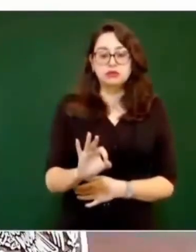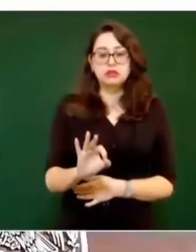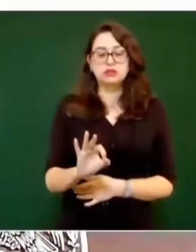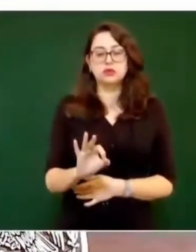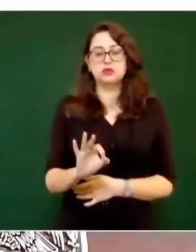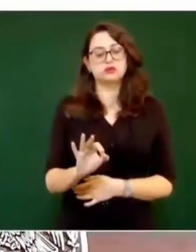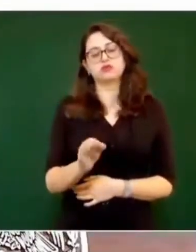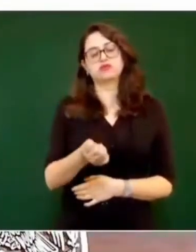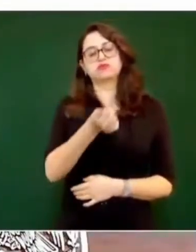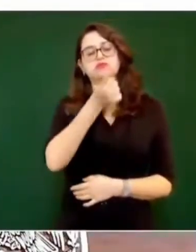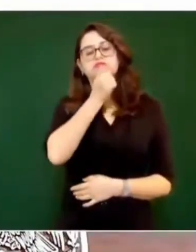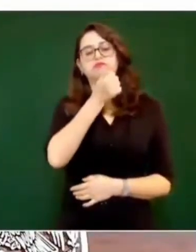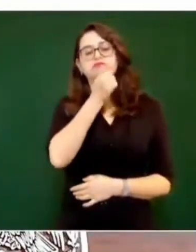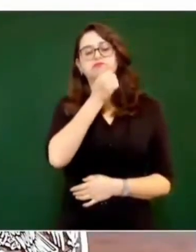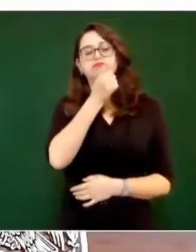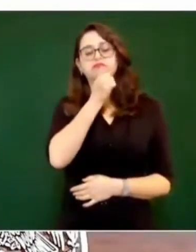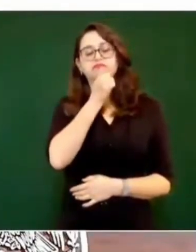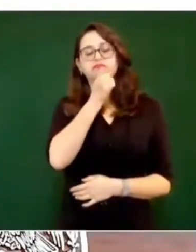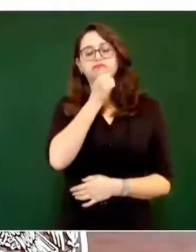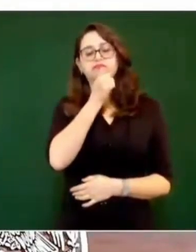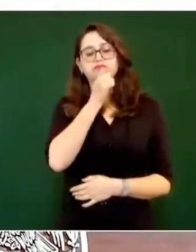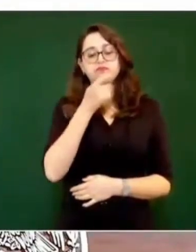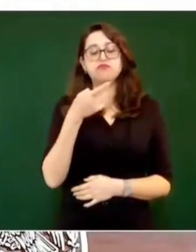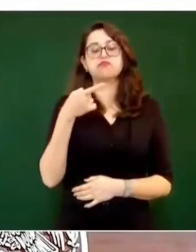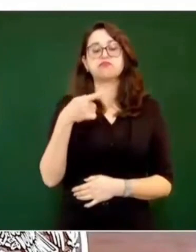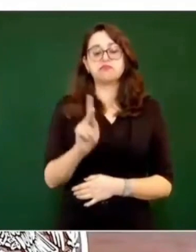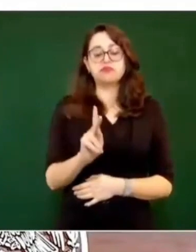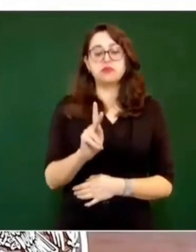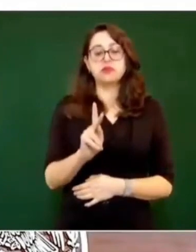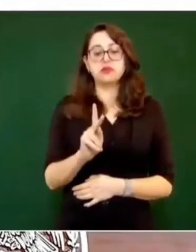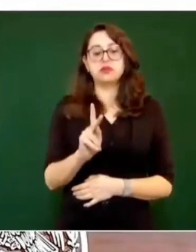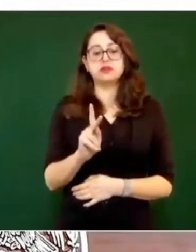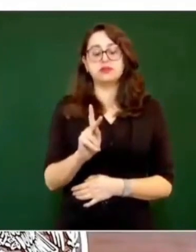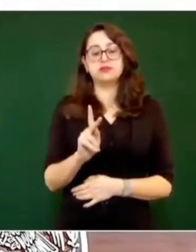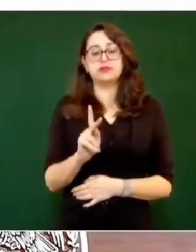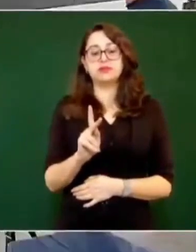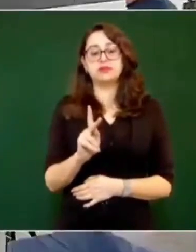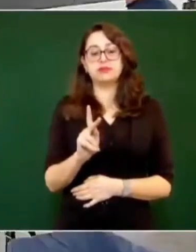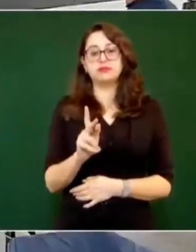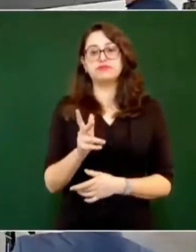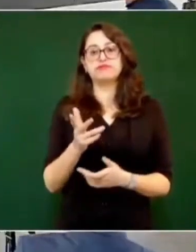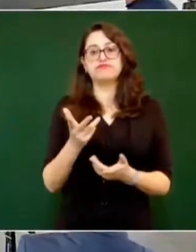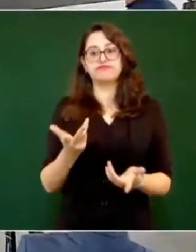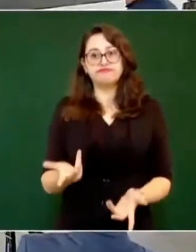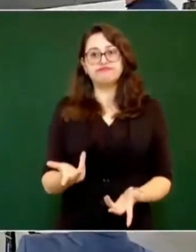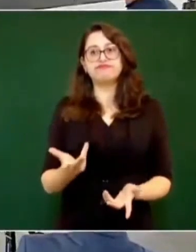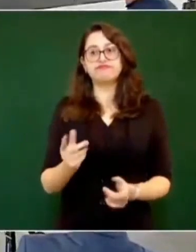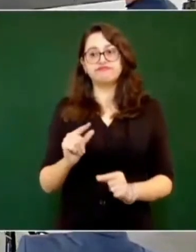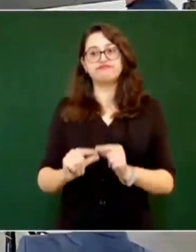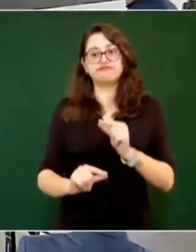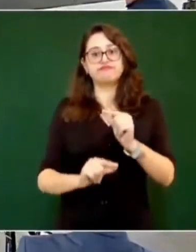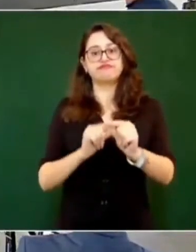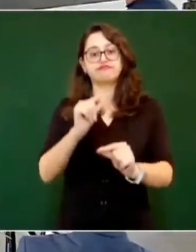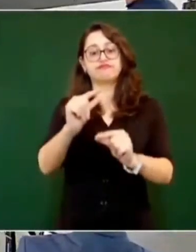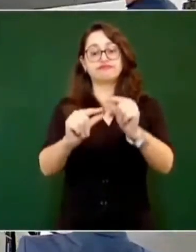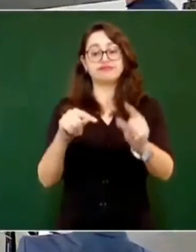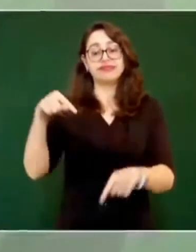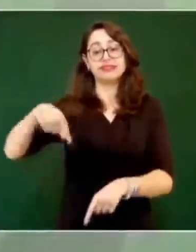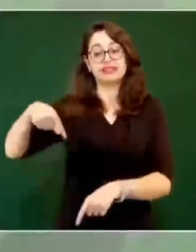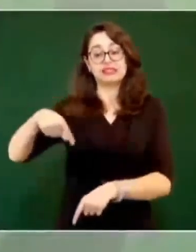este caso, es el tercer caso que se nos presenta la México-Querétaro. Efectivamente, es una carretera